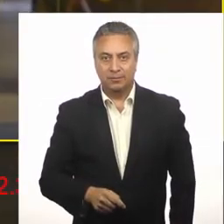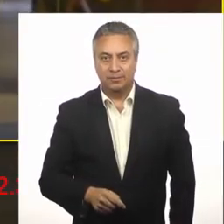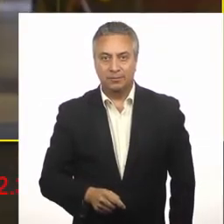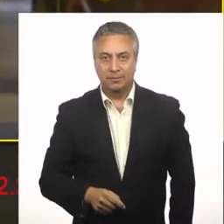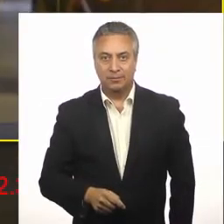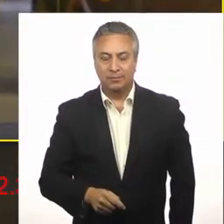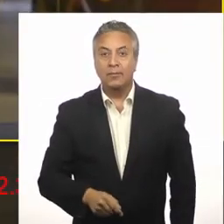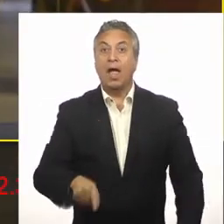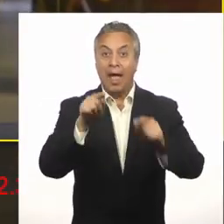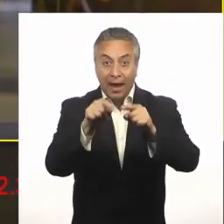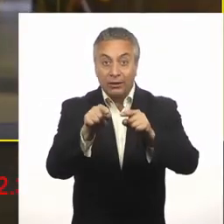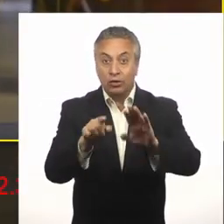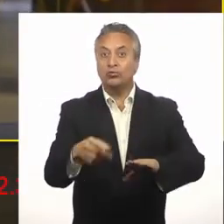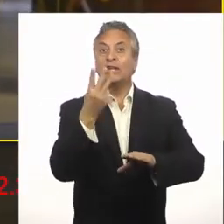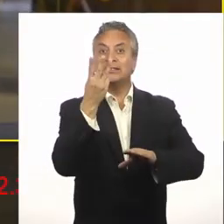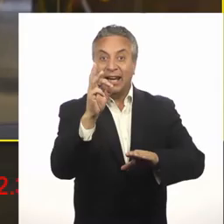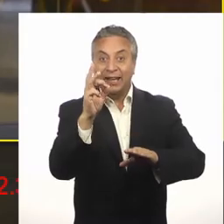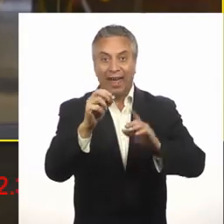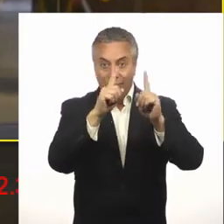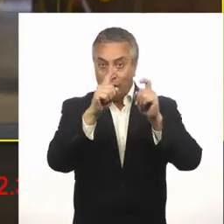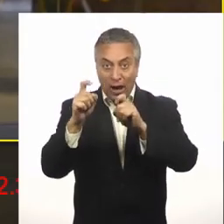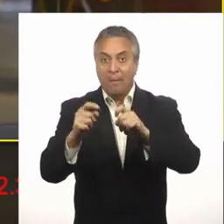Esto es a 30 fotogramas por segundo.